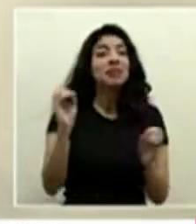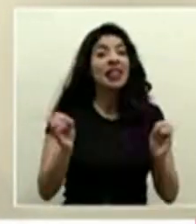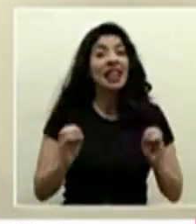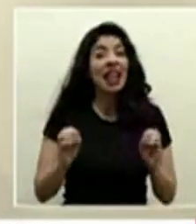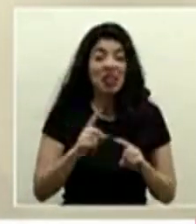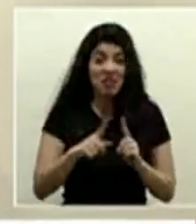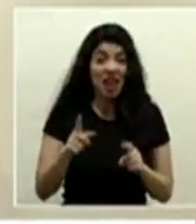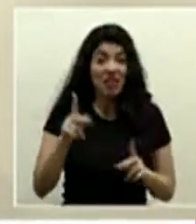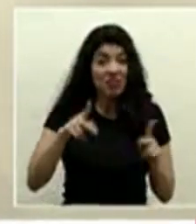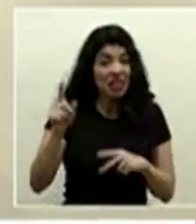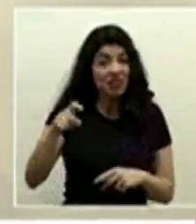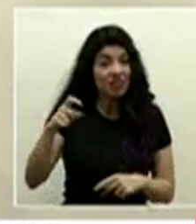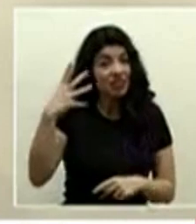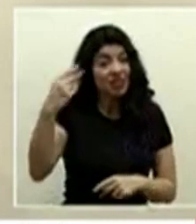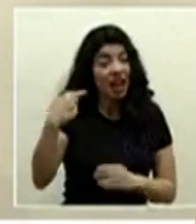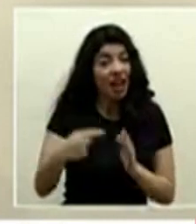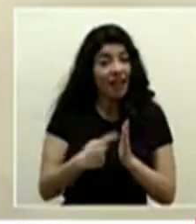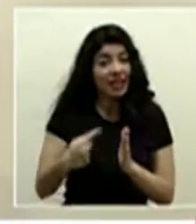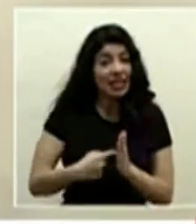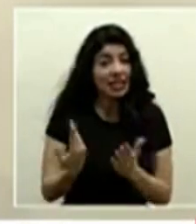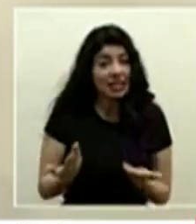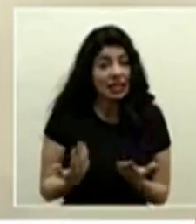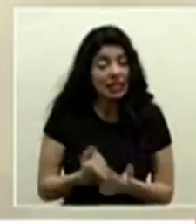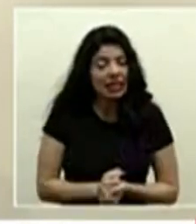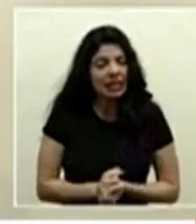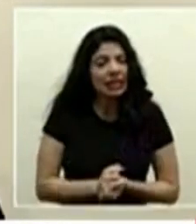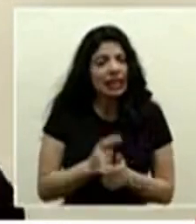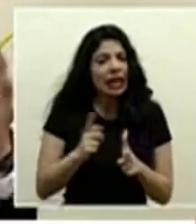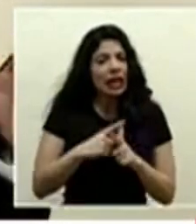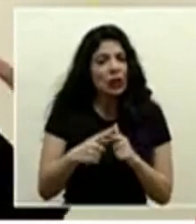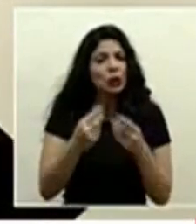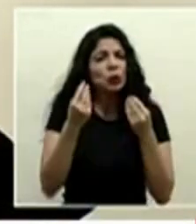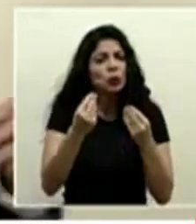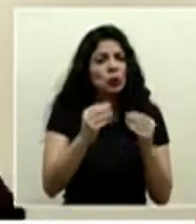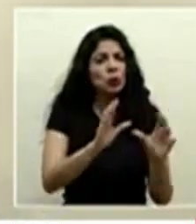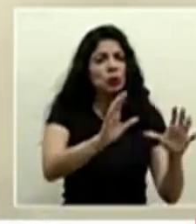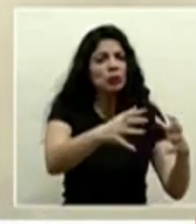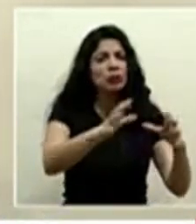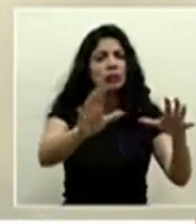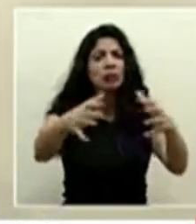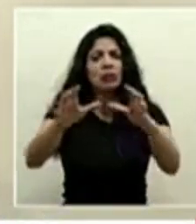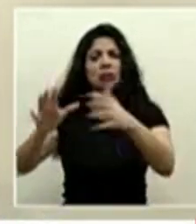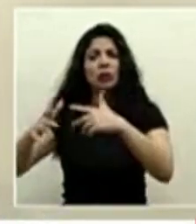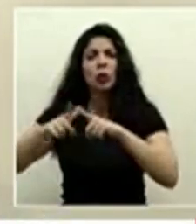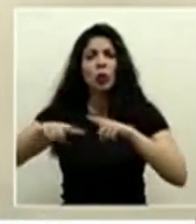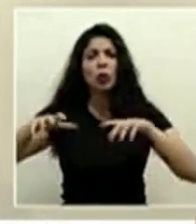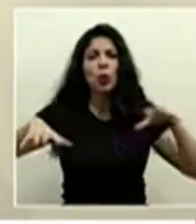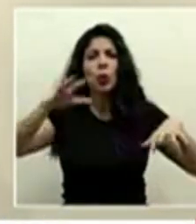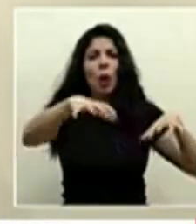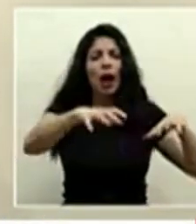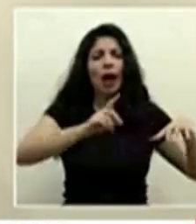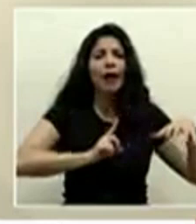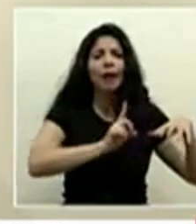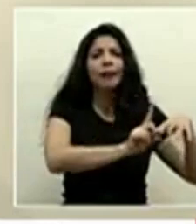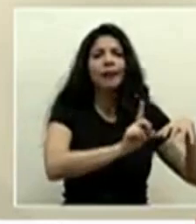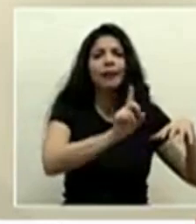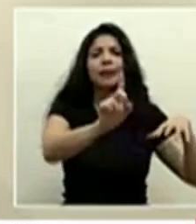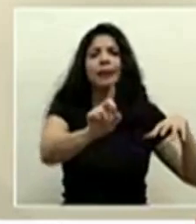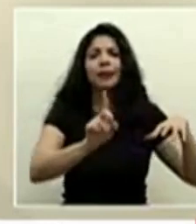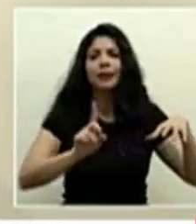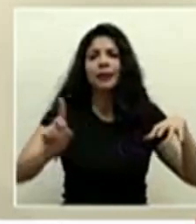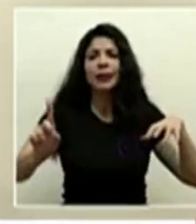pero tenemos que salir de vez en cuando y entonces hay muchos entornos que empiezan a congregarse o a